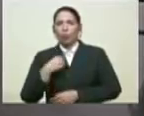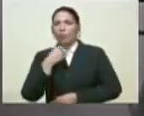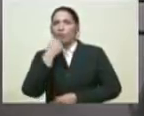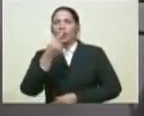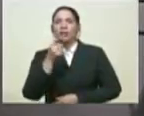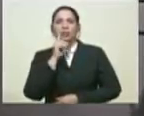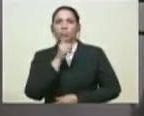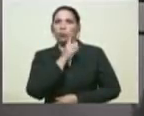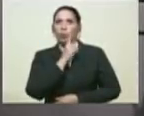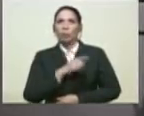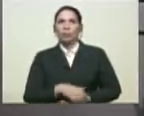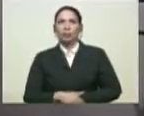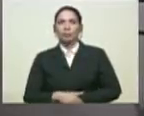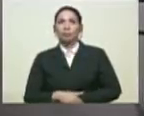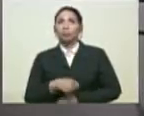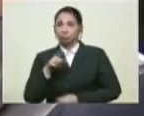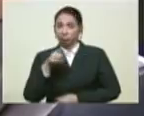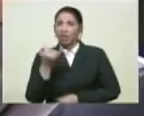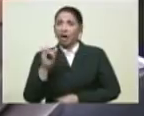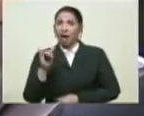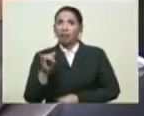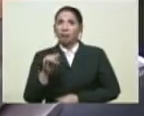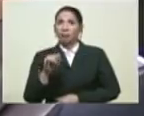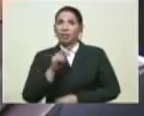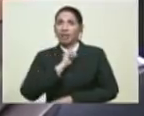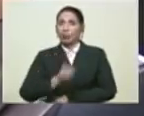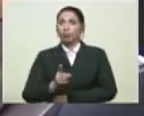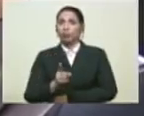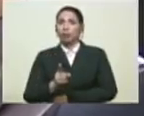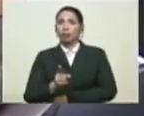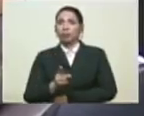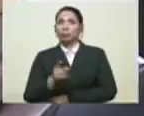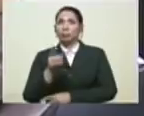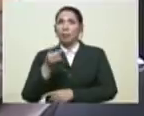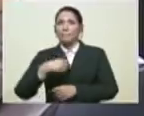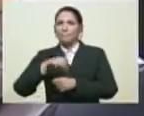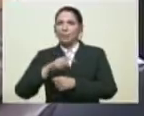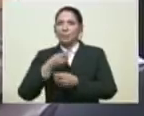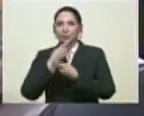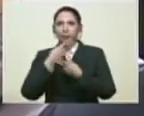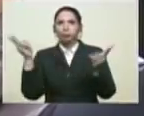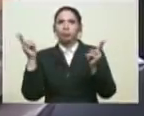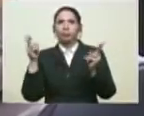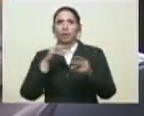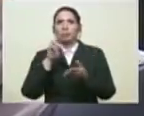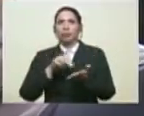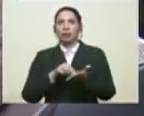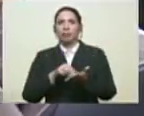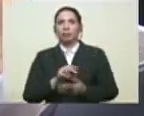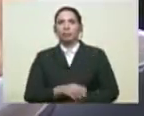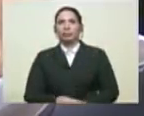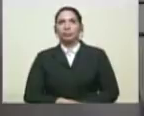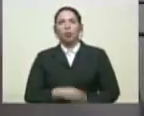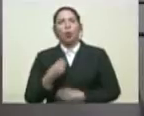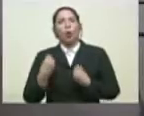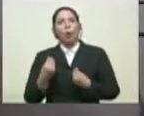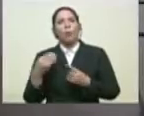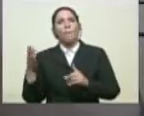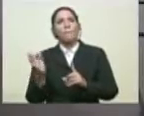no delatarlo. Aquí tengo una denuncia concreta, primicia nacional, cómo son maltratados